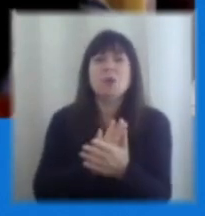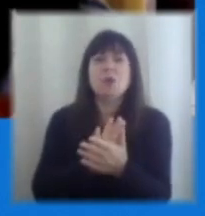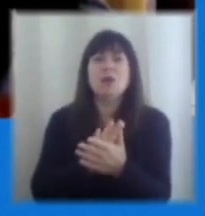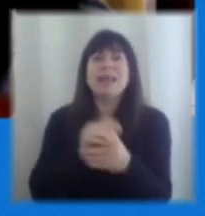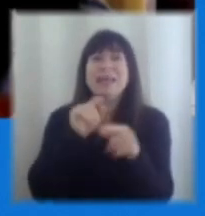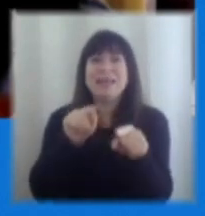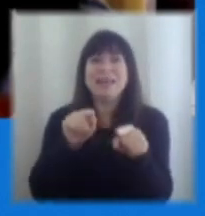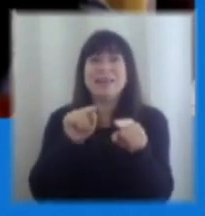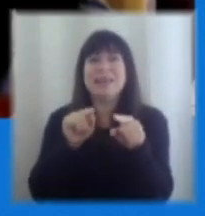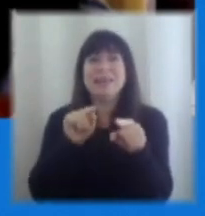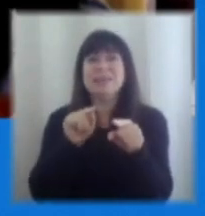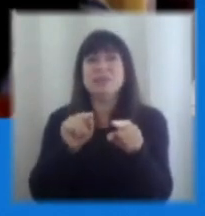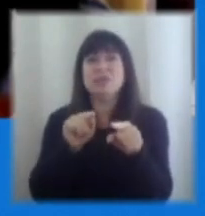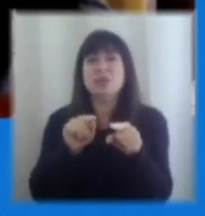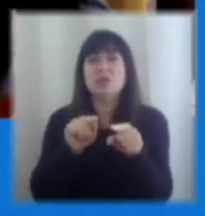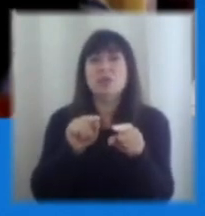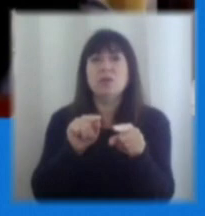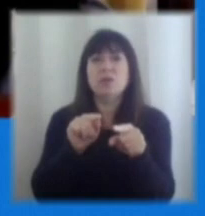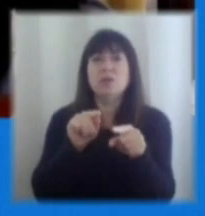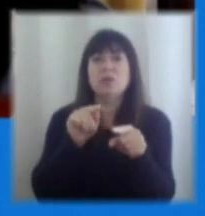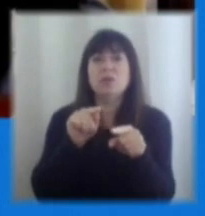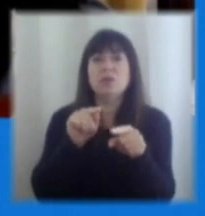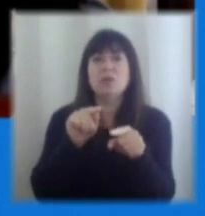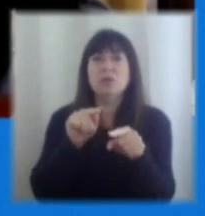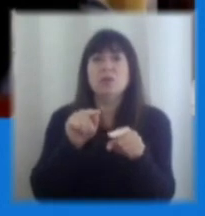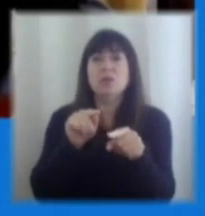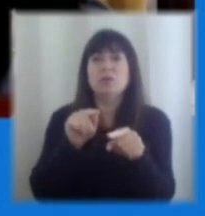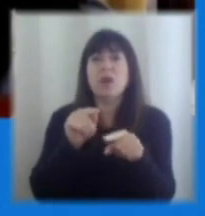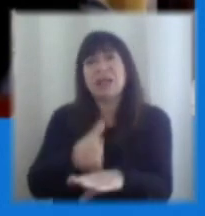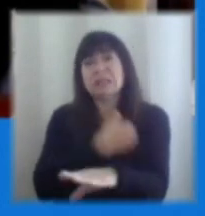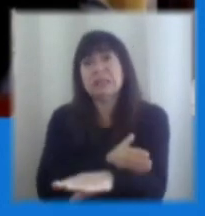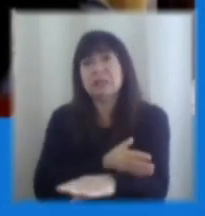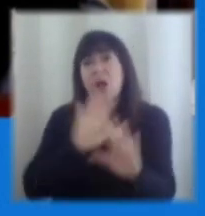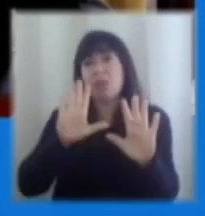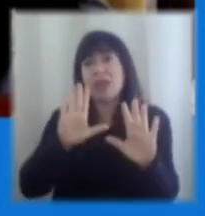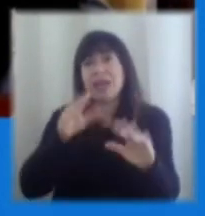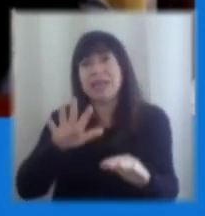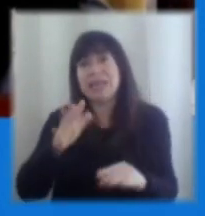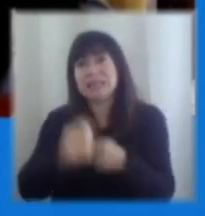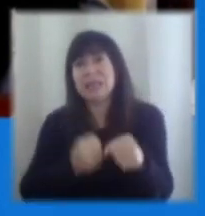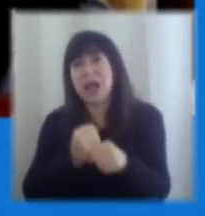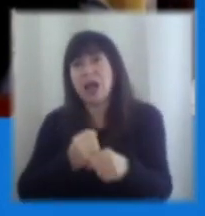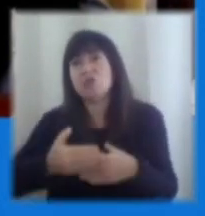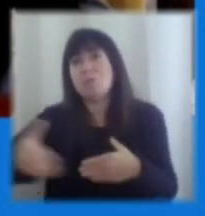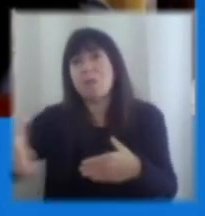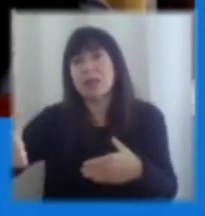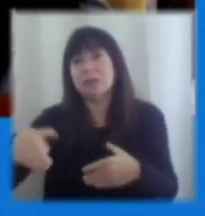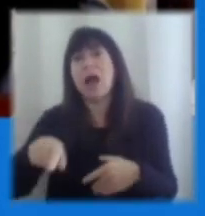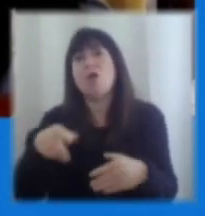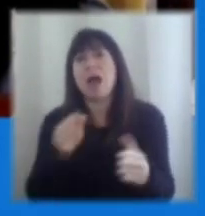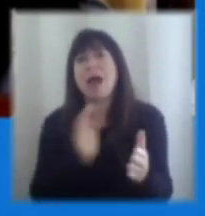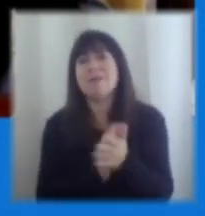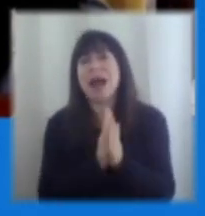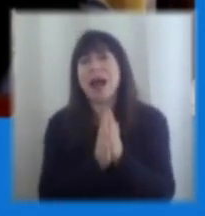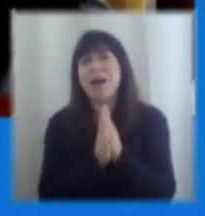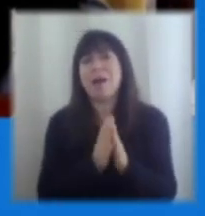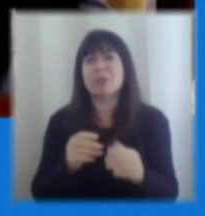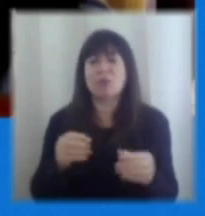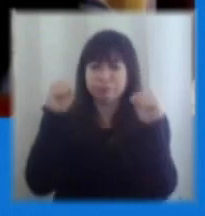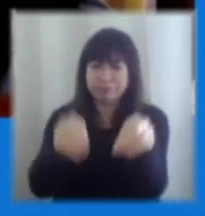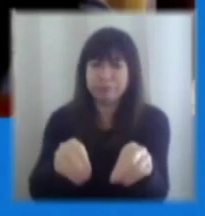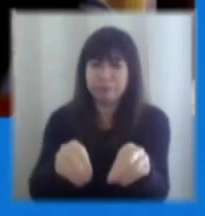tendencias que quizás anticipamos para 10-15 años más se van a acelerar muchísimo todas las estimaciones indican eso entonces